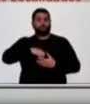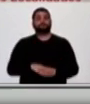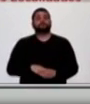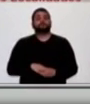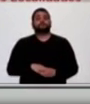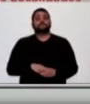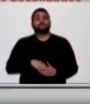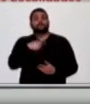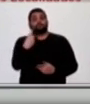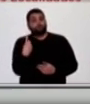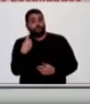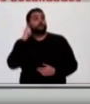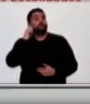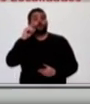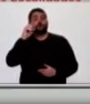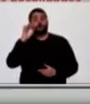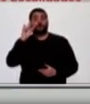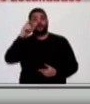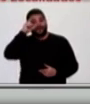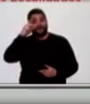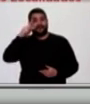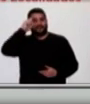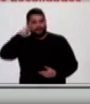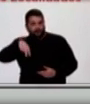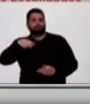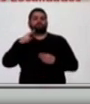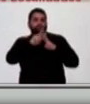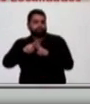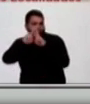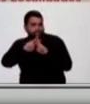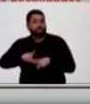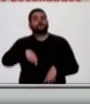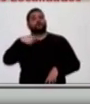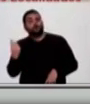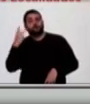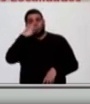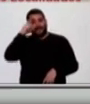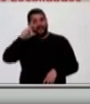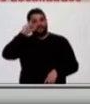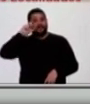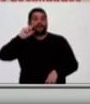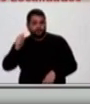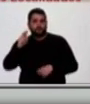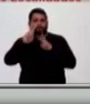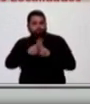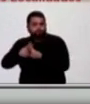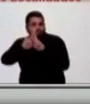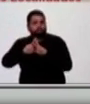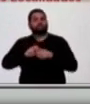Uno de la localidad de Godecken, que se encuentra en investigación. Uno de la localidad de Elvesia, que se encuentra en investigación.